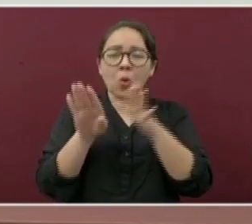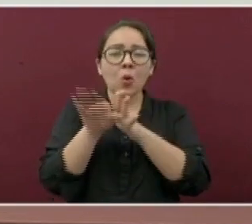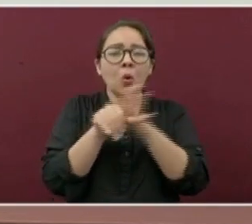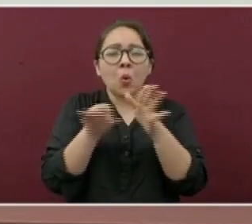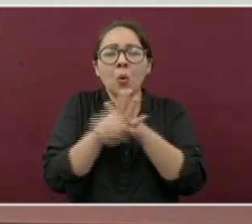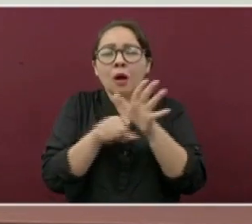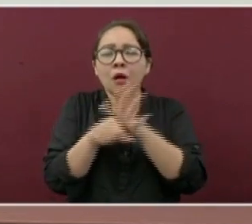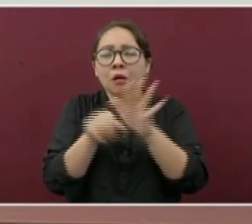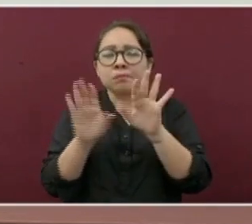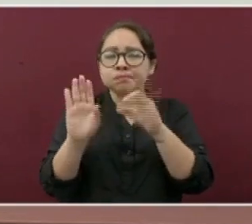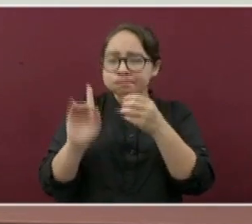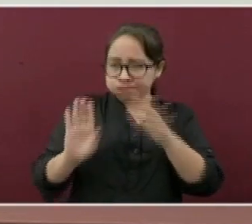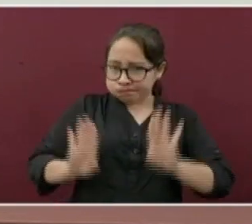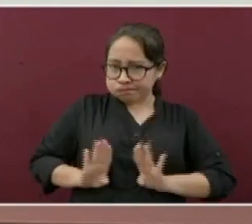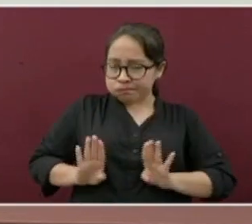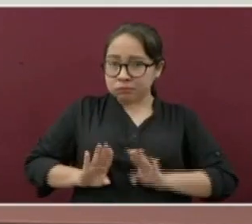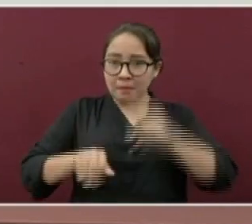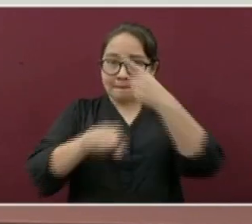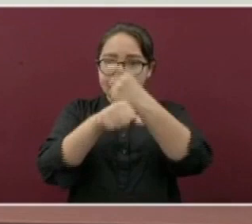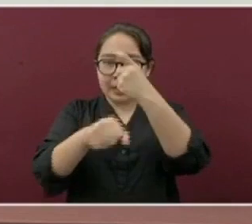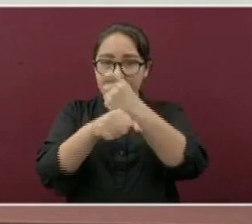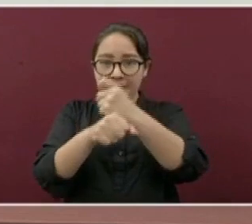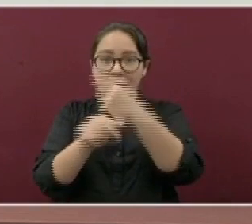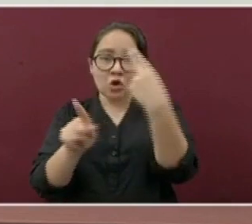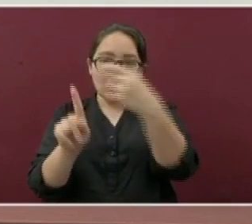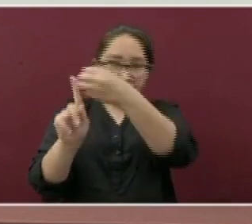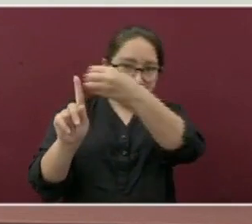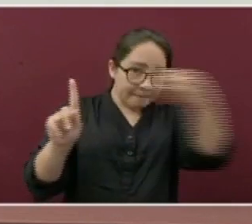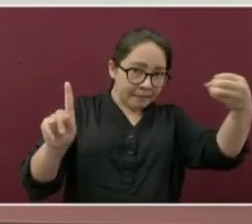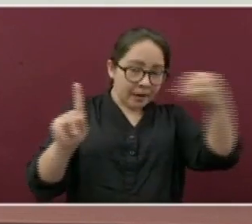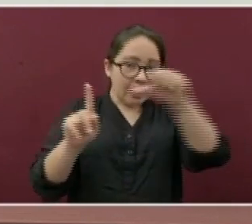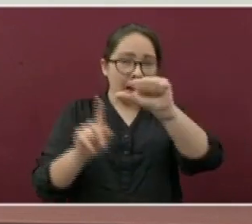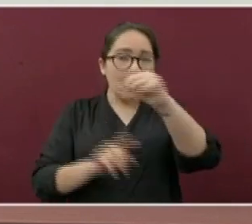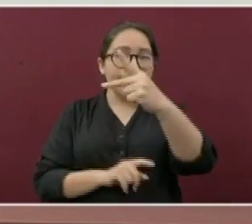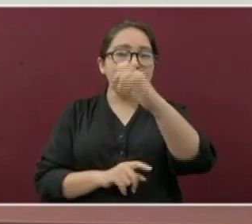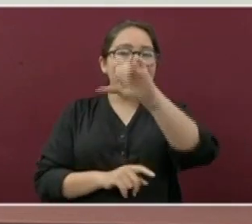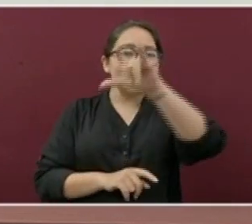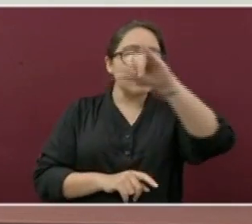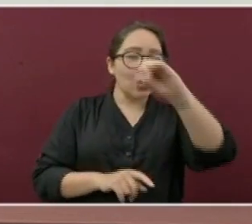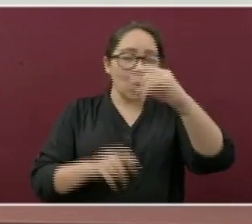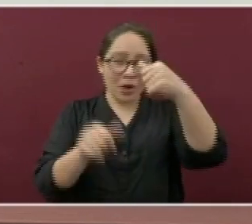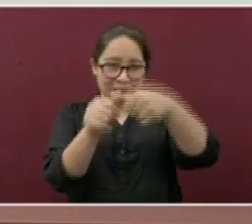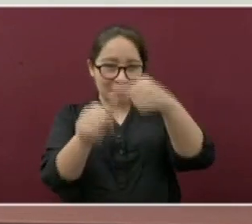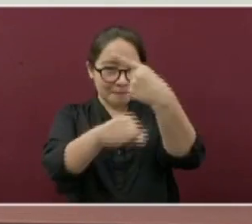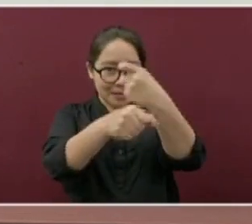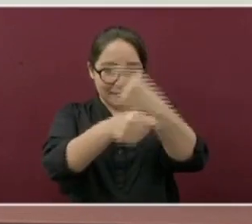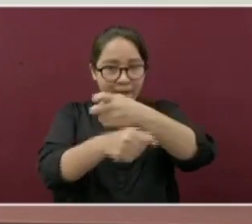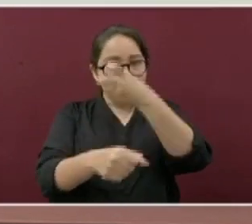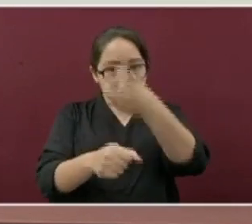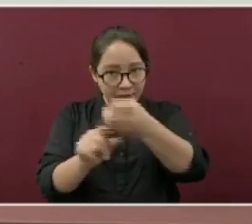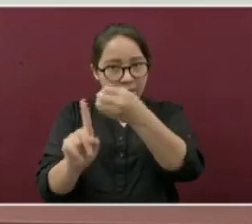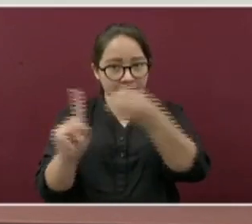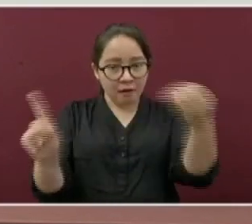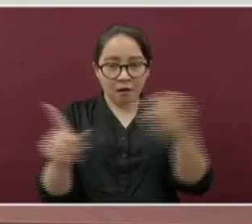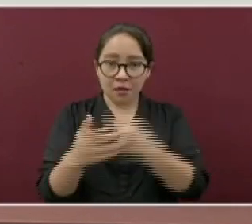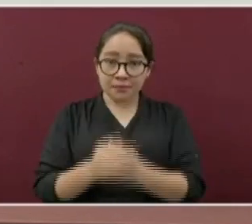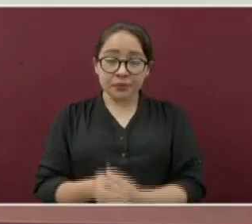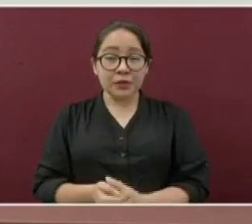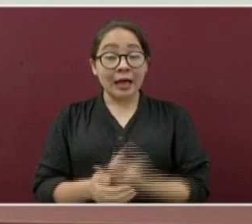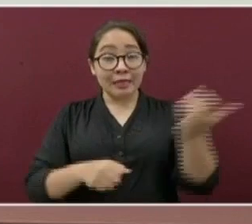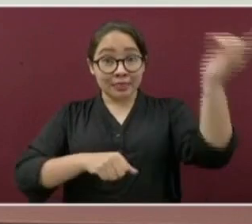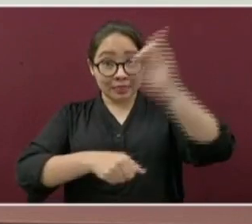con la primera letra de su primer apellido. El día primero, el día uno